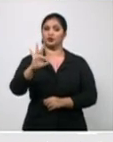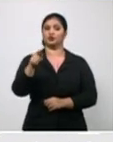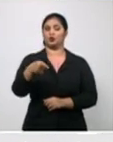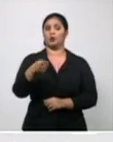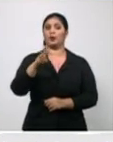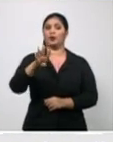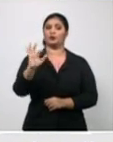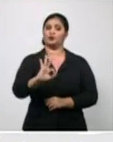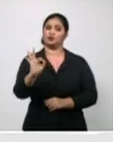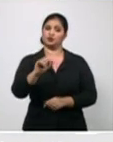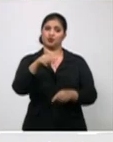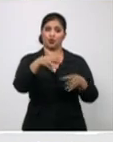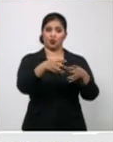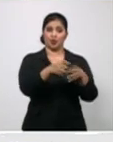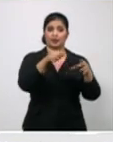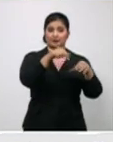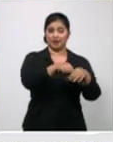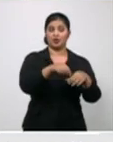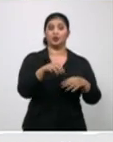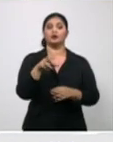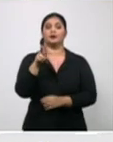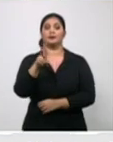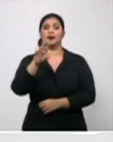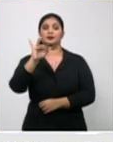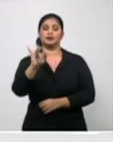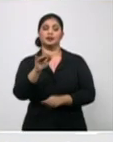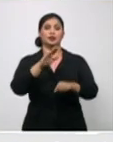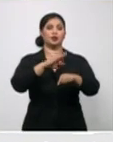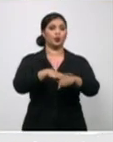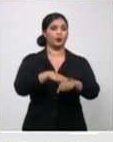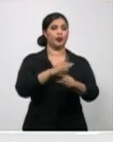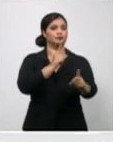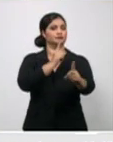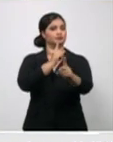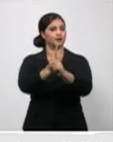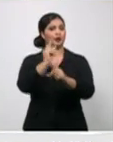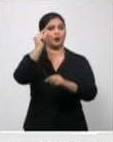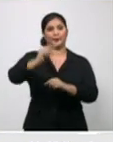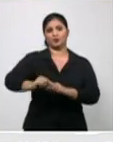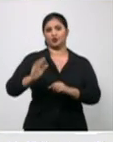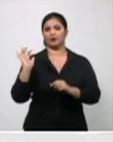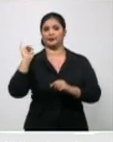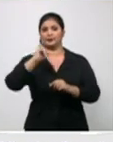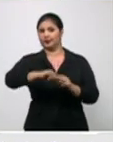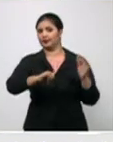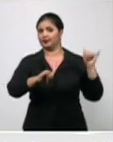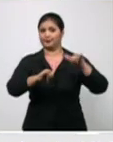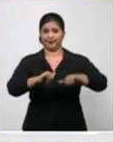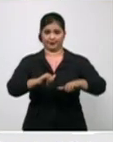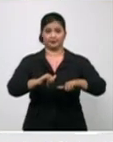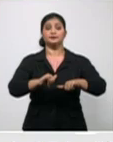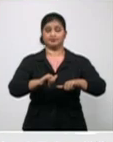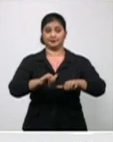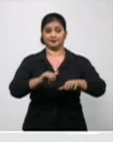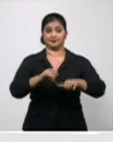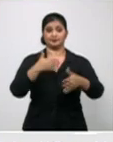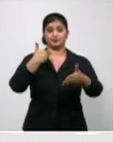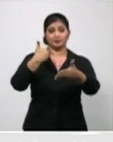27 están vinculados a viajeros internacionales, y ya se acumulan 10